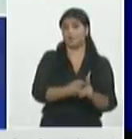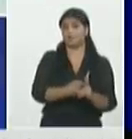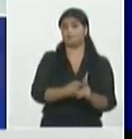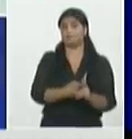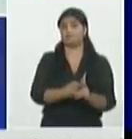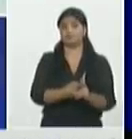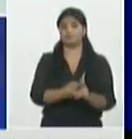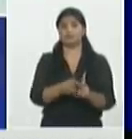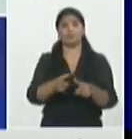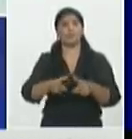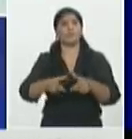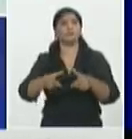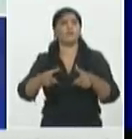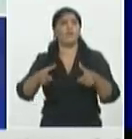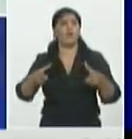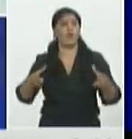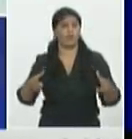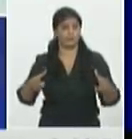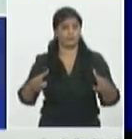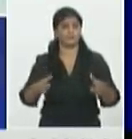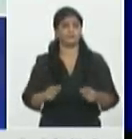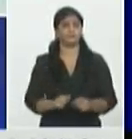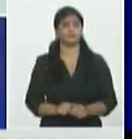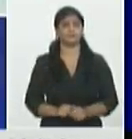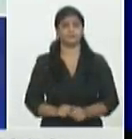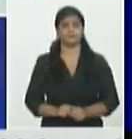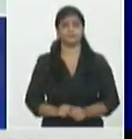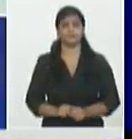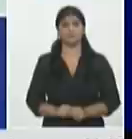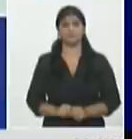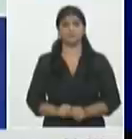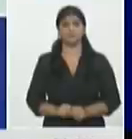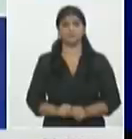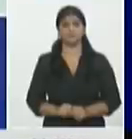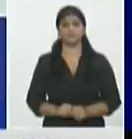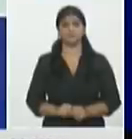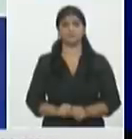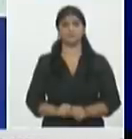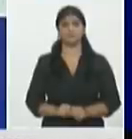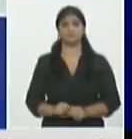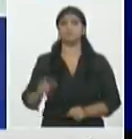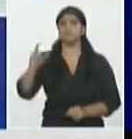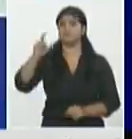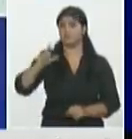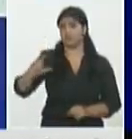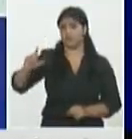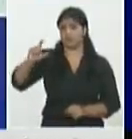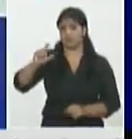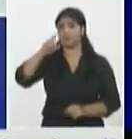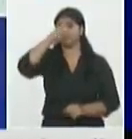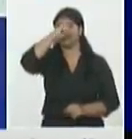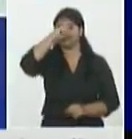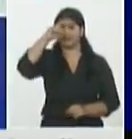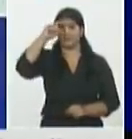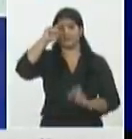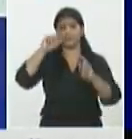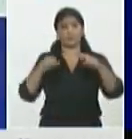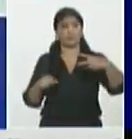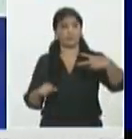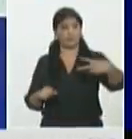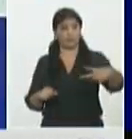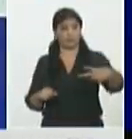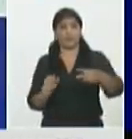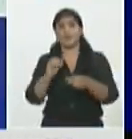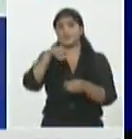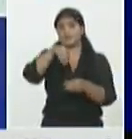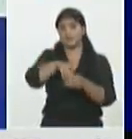un incremento pero indiscutiblemente Camagüey y Santi Espíritu son las dos que